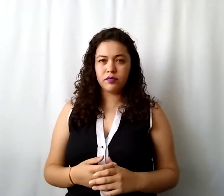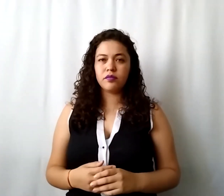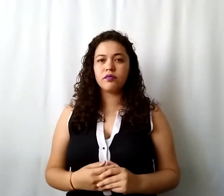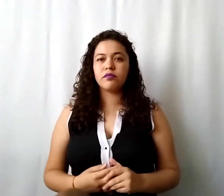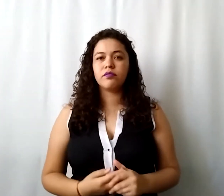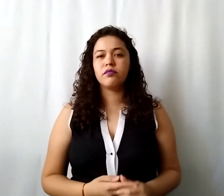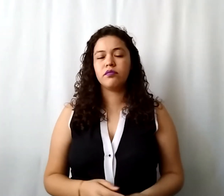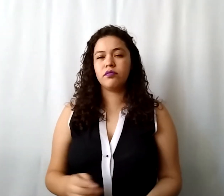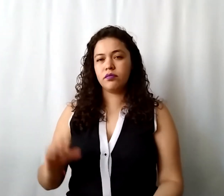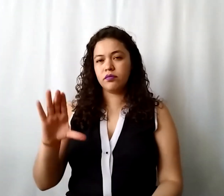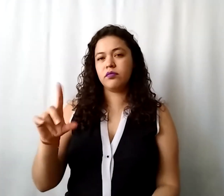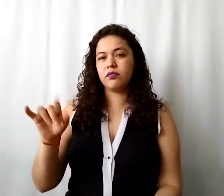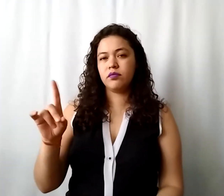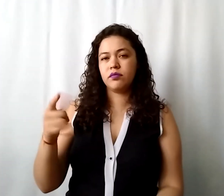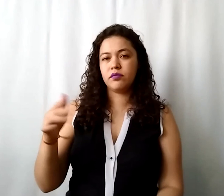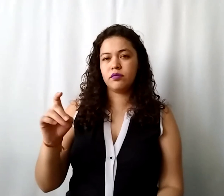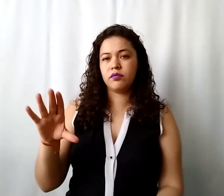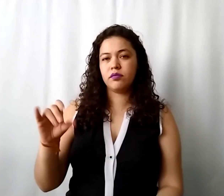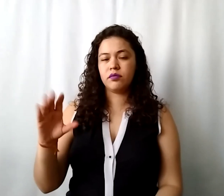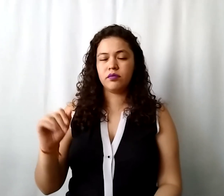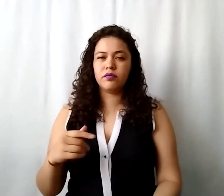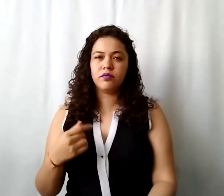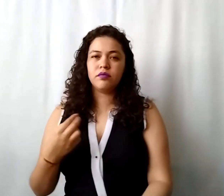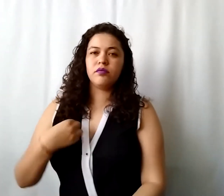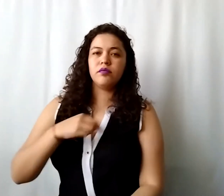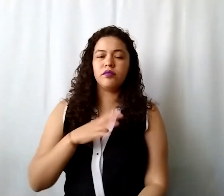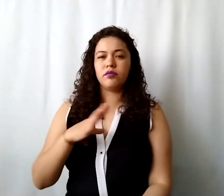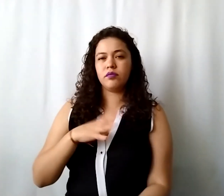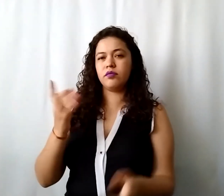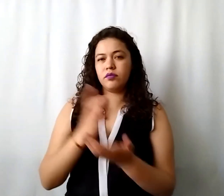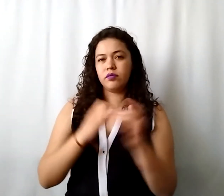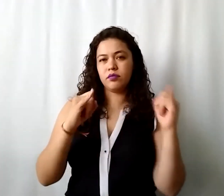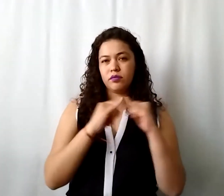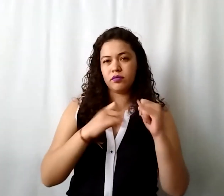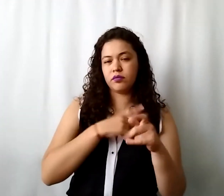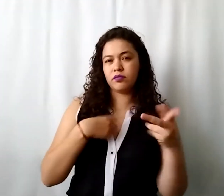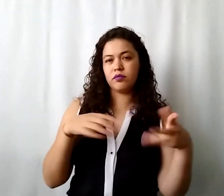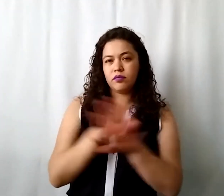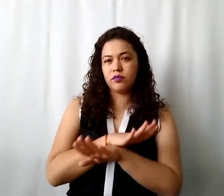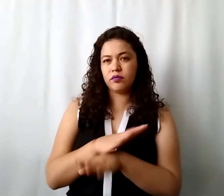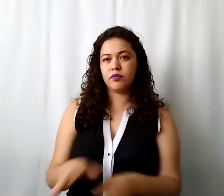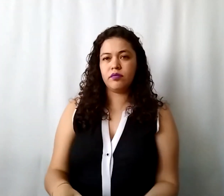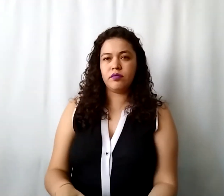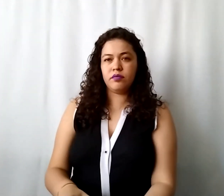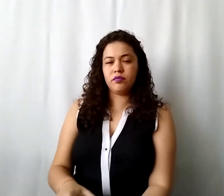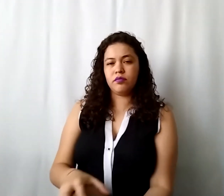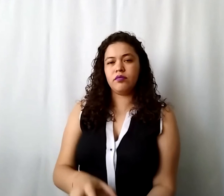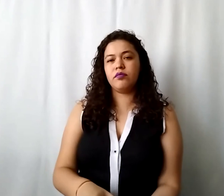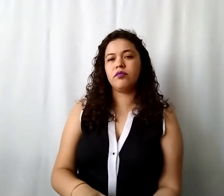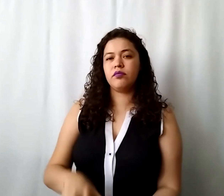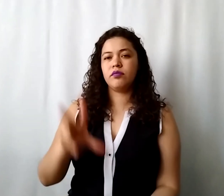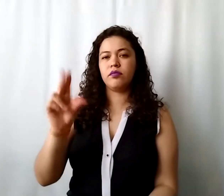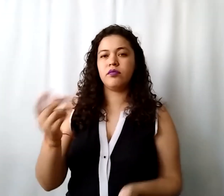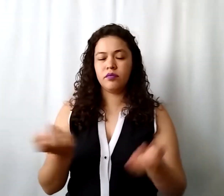Claudia García Zambrano dice en nuestro caso solo es por instituciones ¿debemos cambiarlo? no de acuerdo al